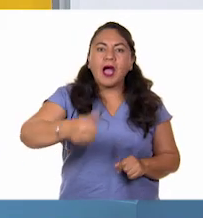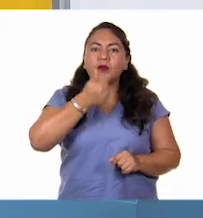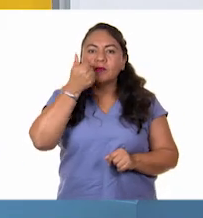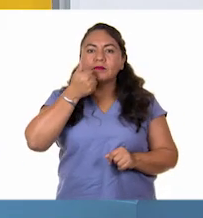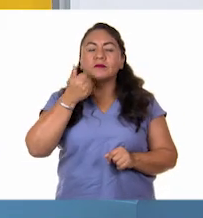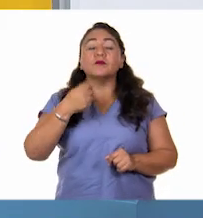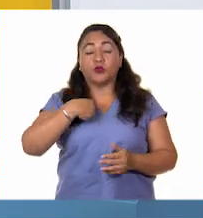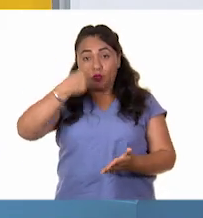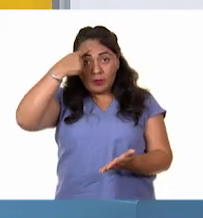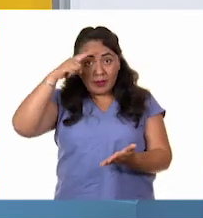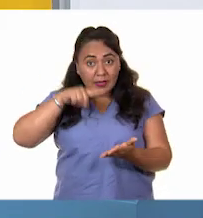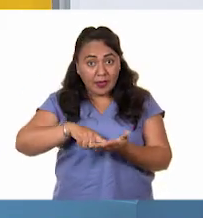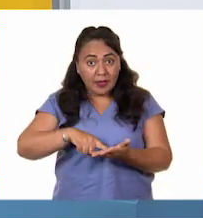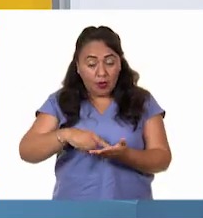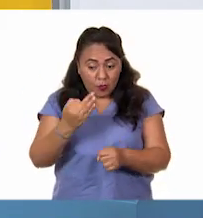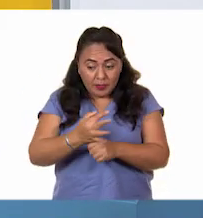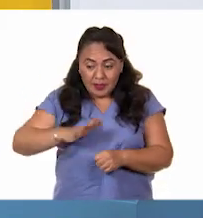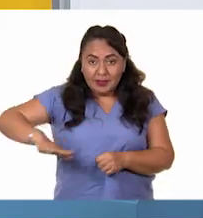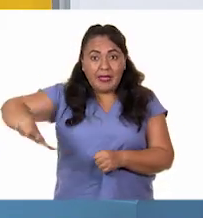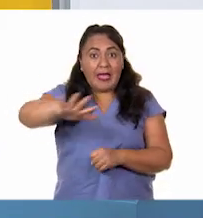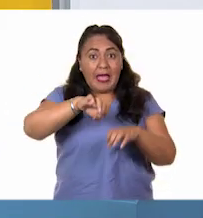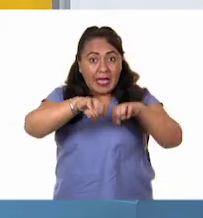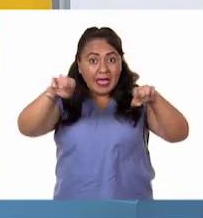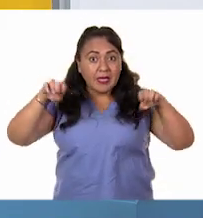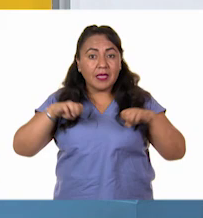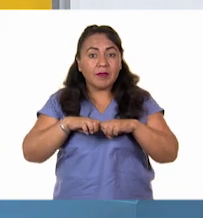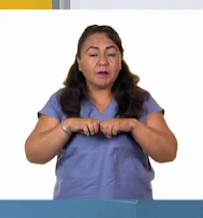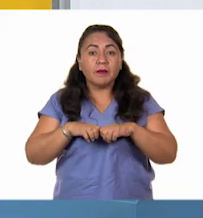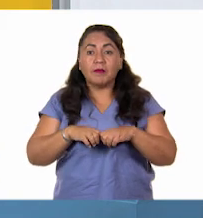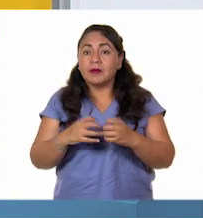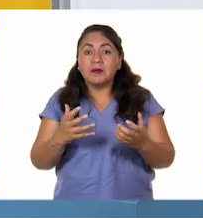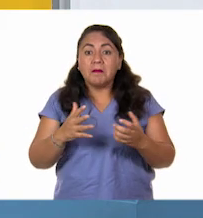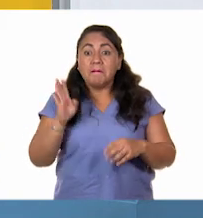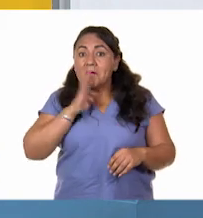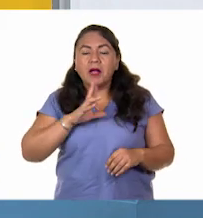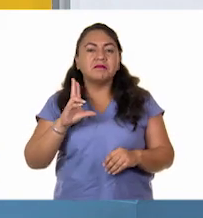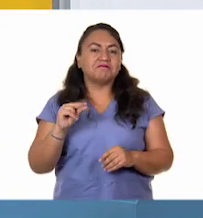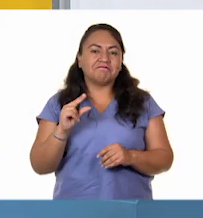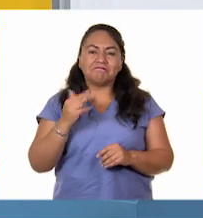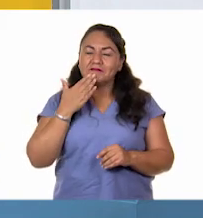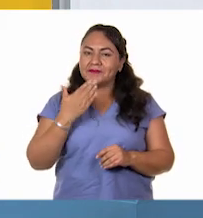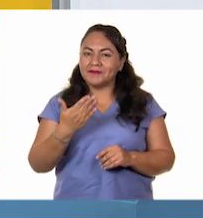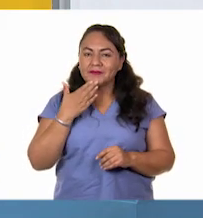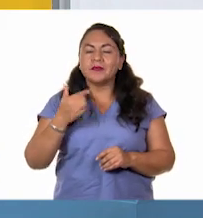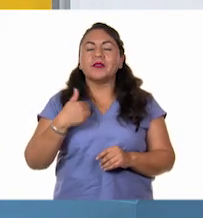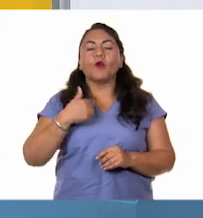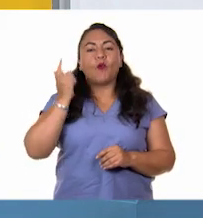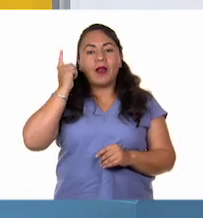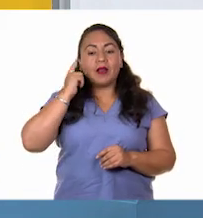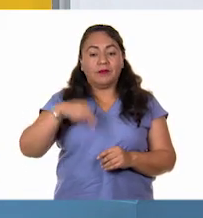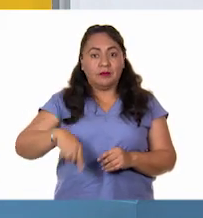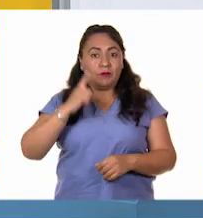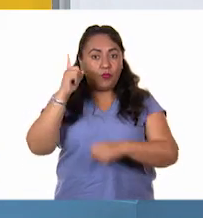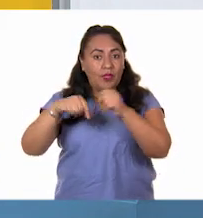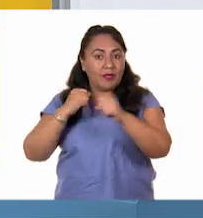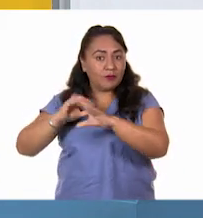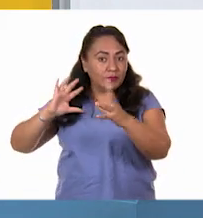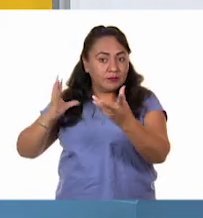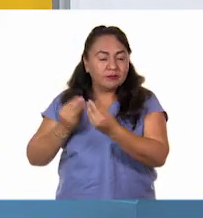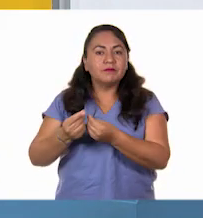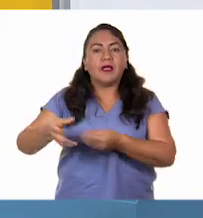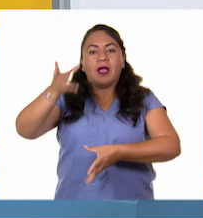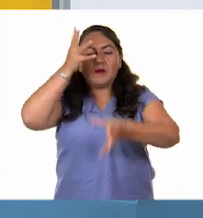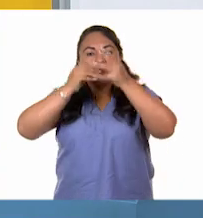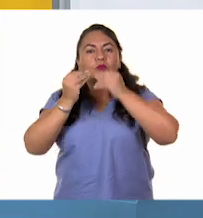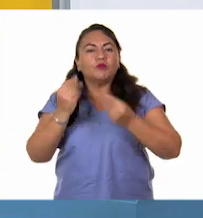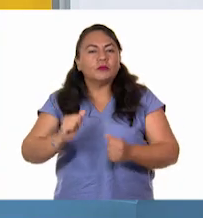Creo que en este equipo no podían haber salido malas cosas. Así es. Yo espero que este ciclo escolar haya sido de gran aprovechamiento, de